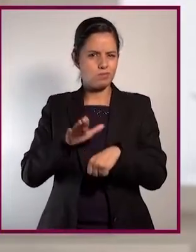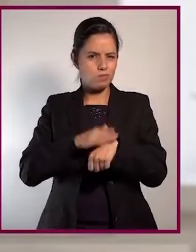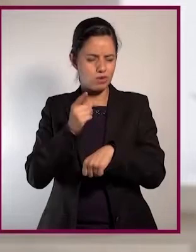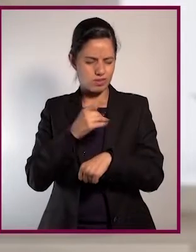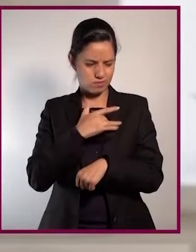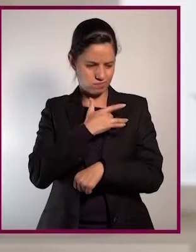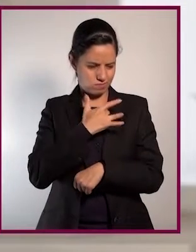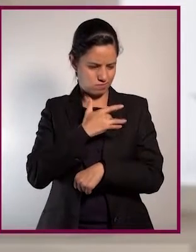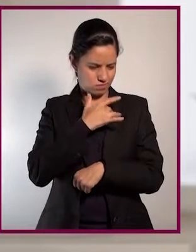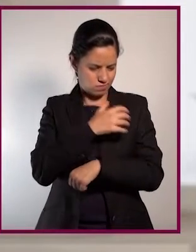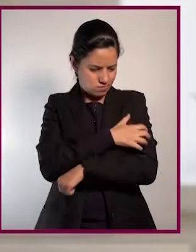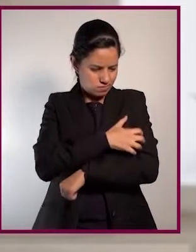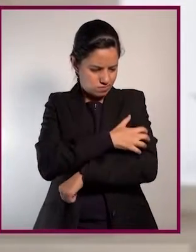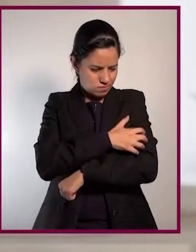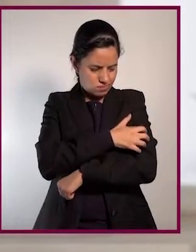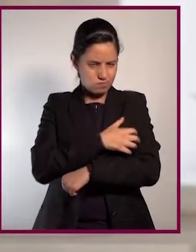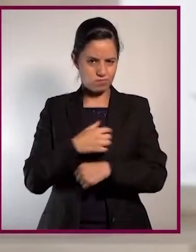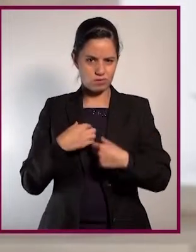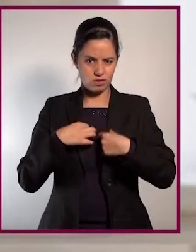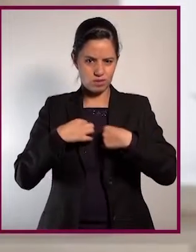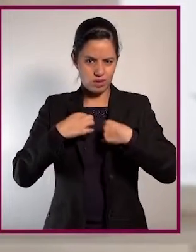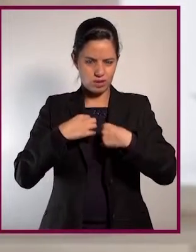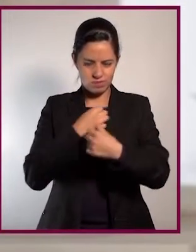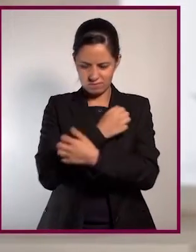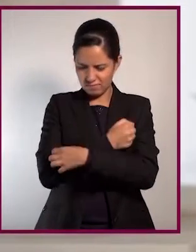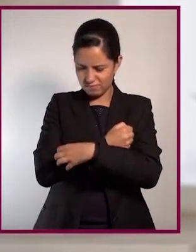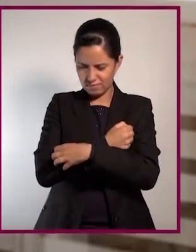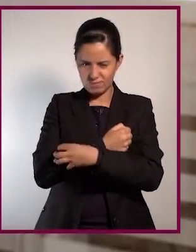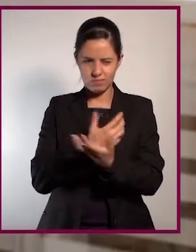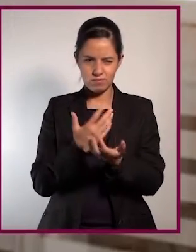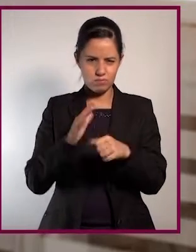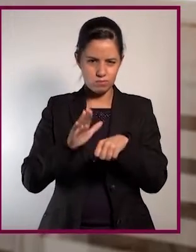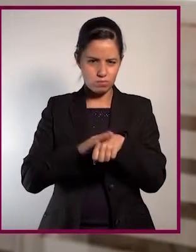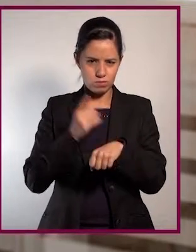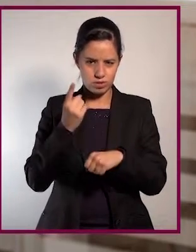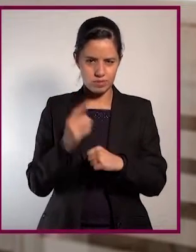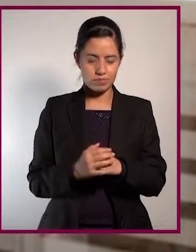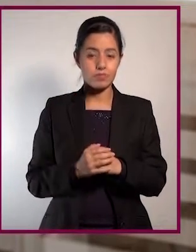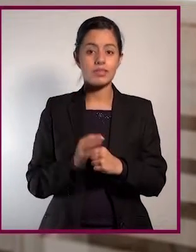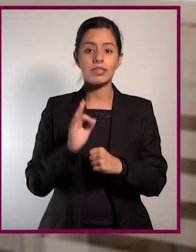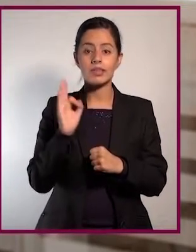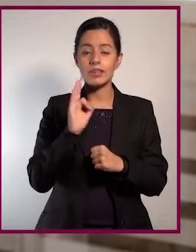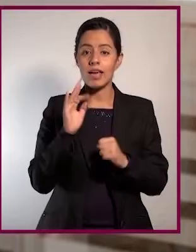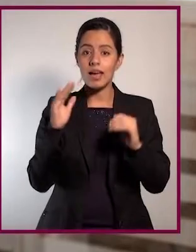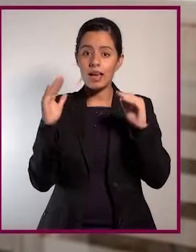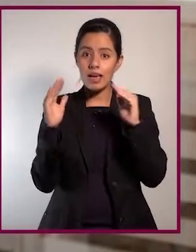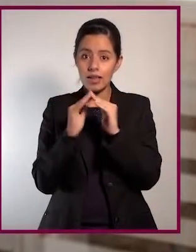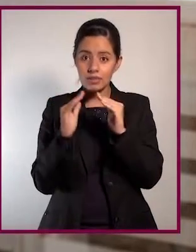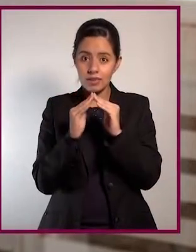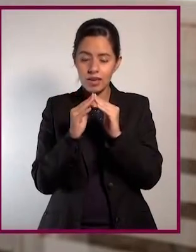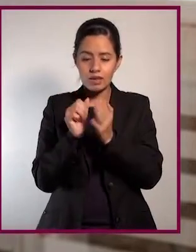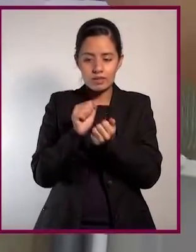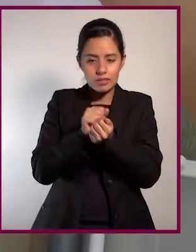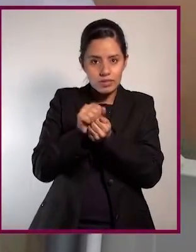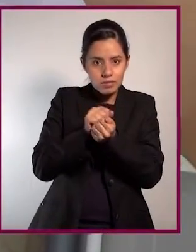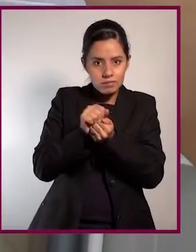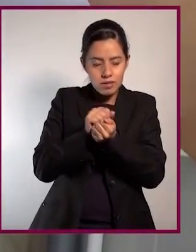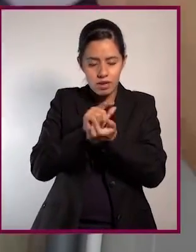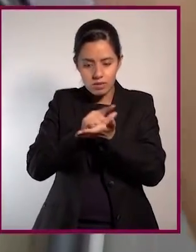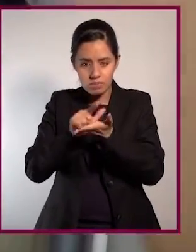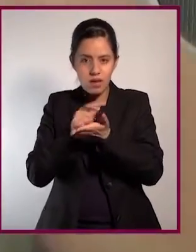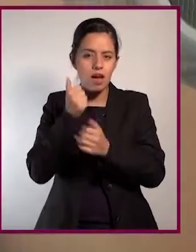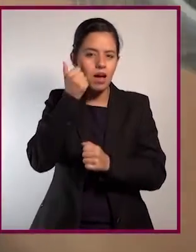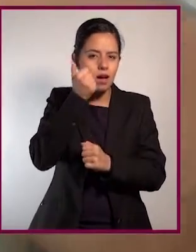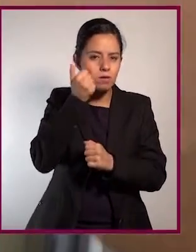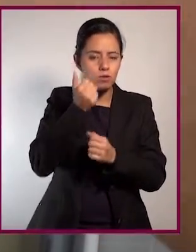súbita comezón por contacto con la tela de tu pijama, lo más probable es que en casa hayan cambiado de